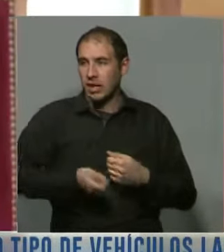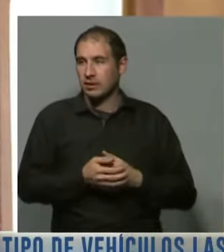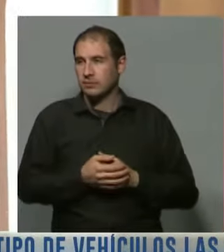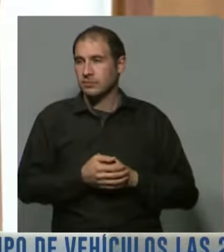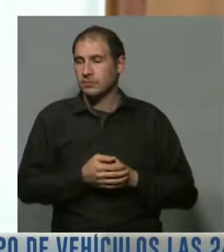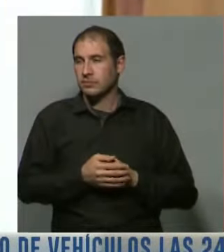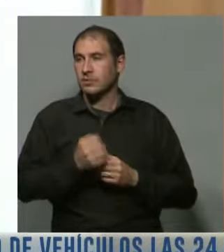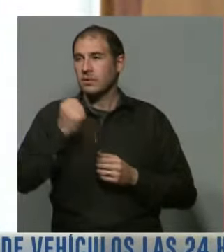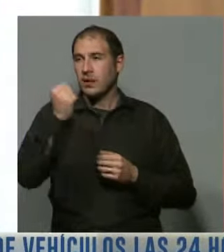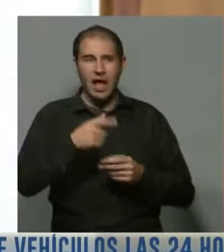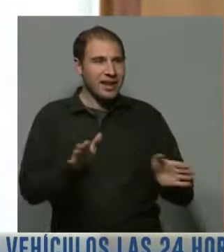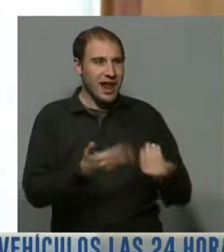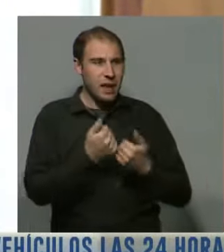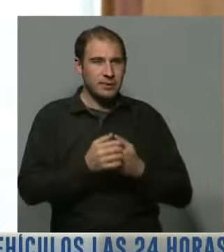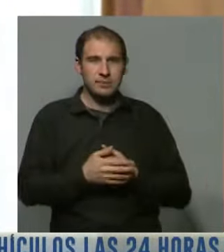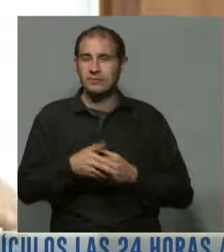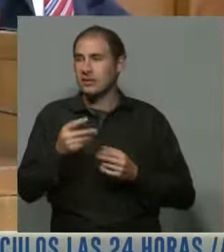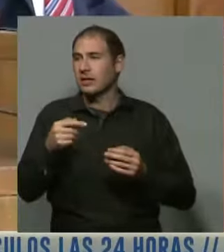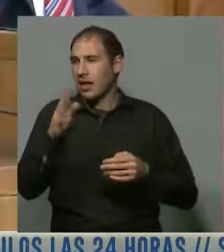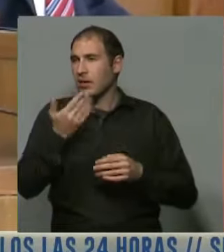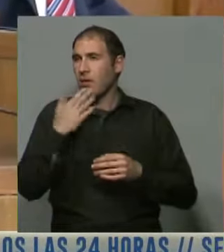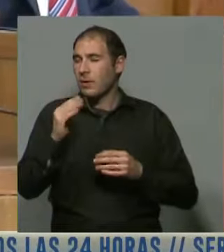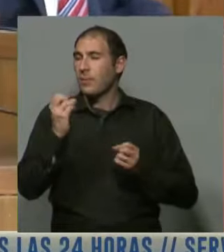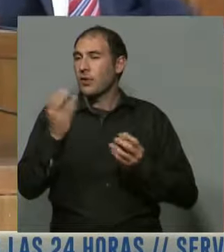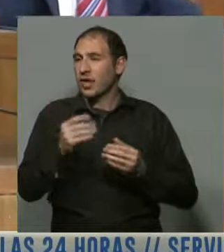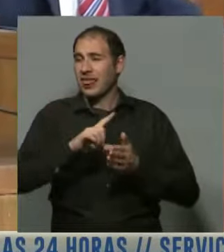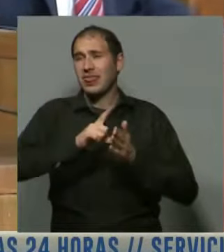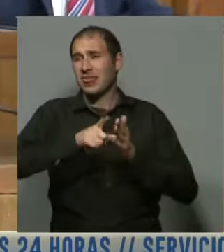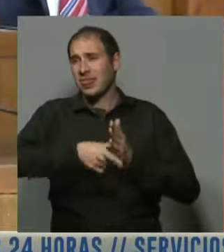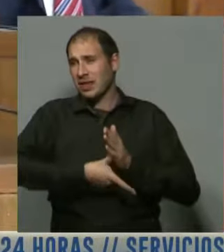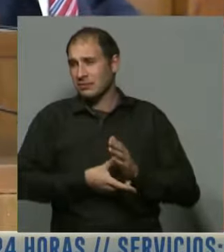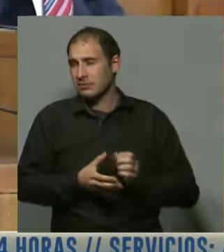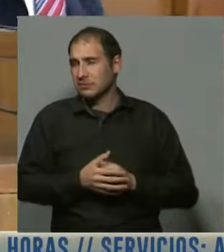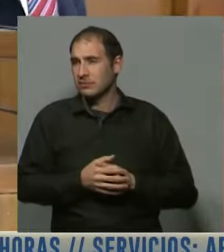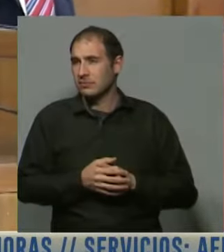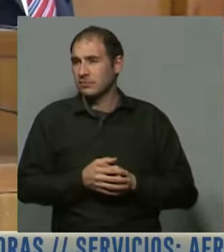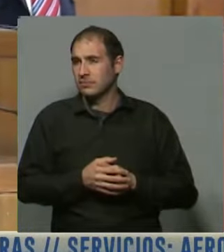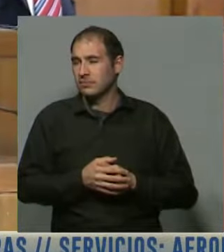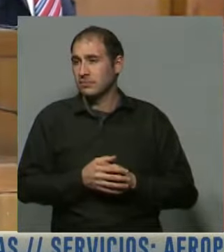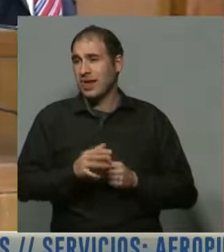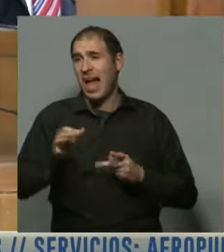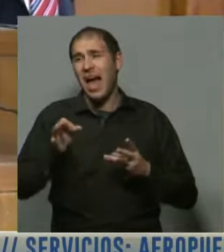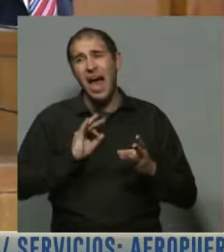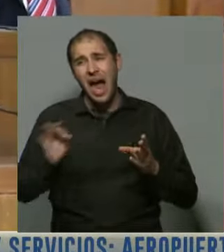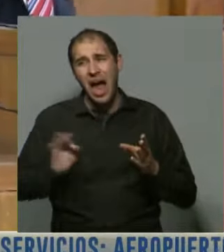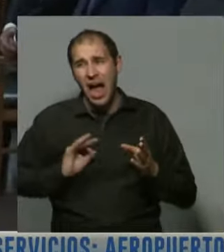esa economía procesal que no se cumplía, porque tardaba años,